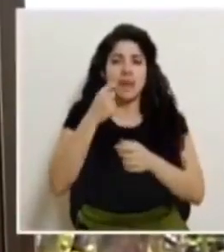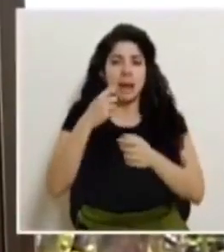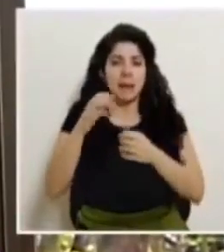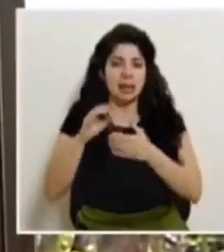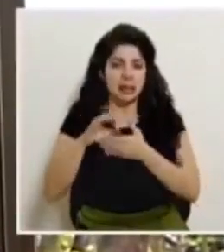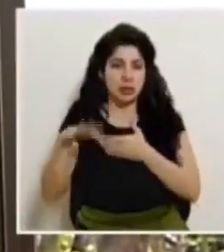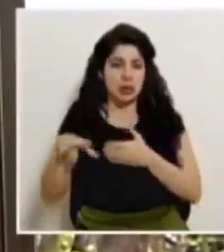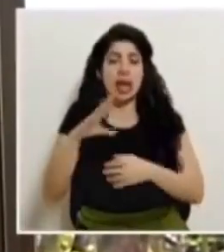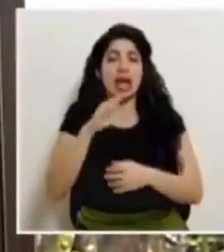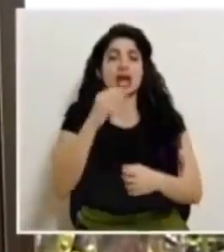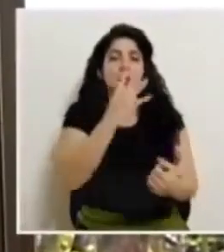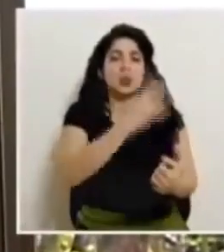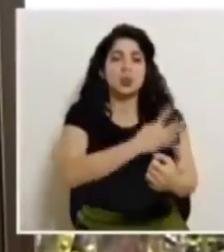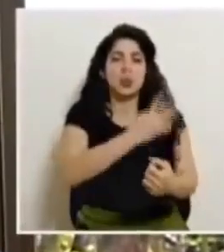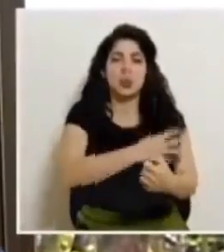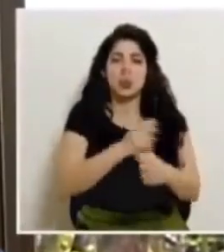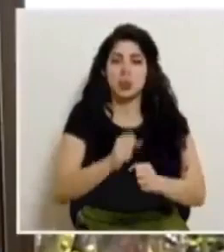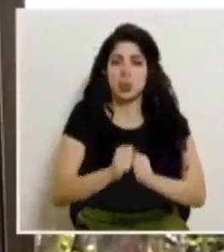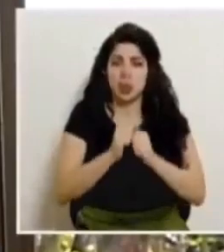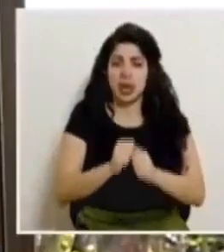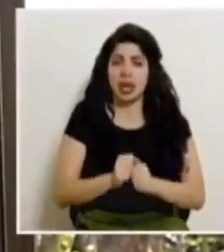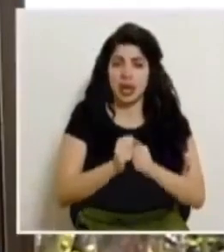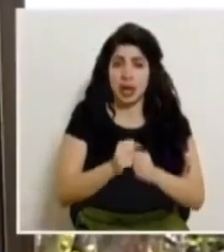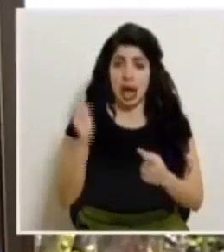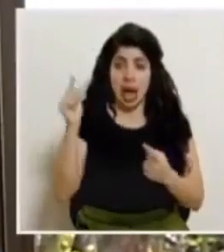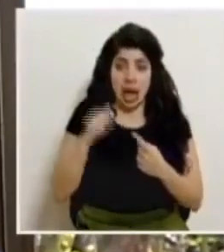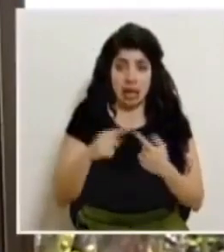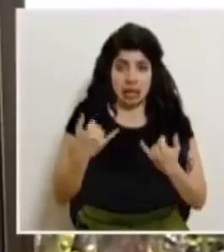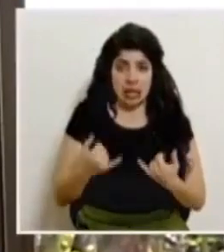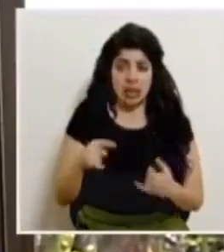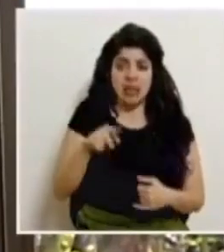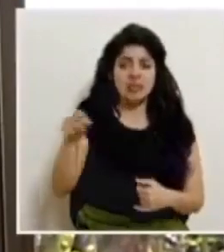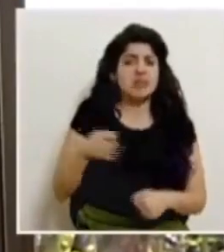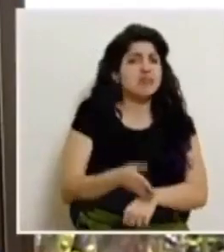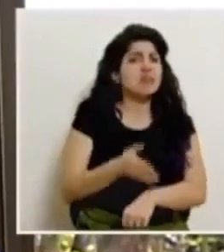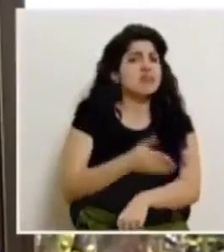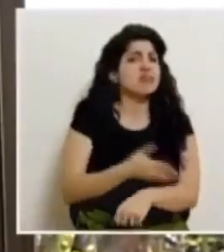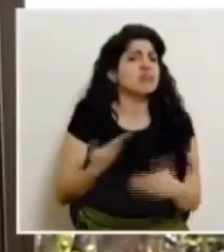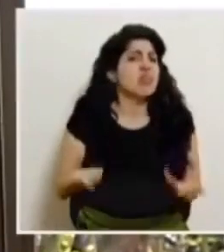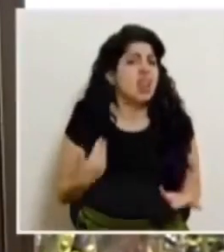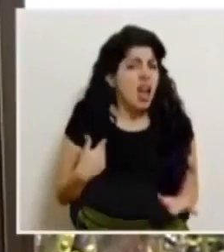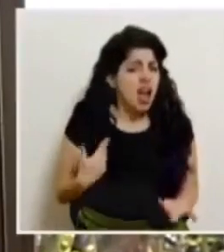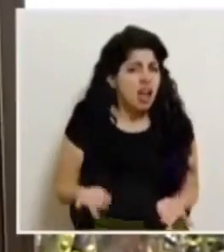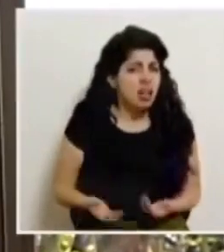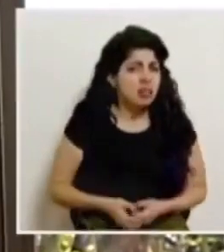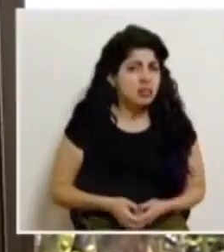y el suero equino. Al día de hoy ¿qué avances se han dado? ¿Qué tenemos?